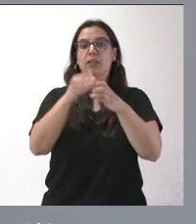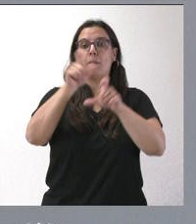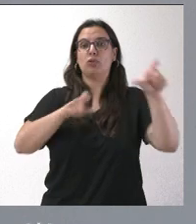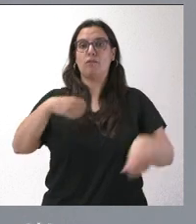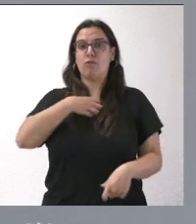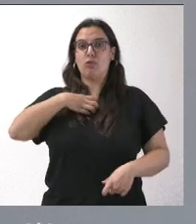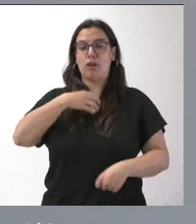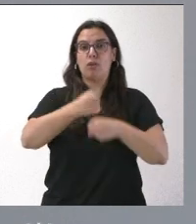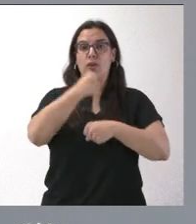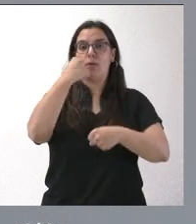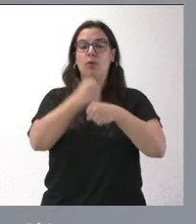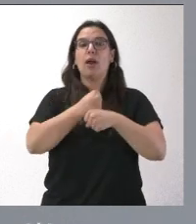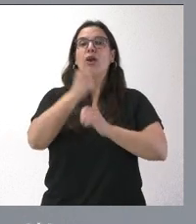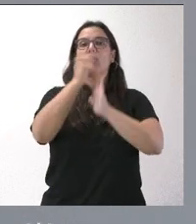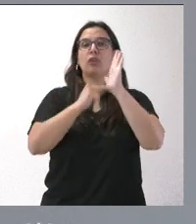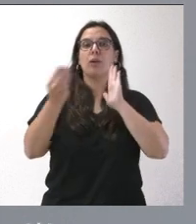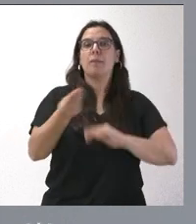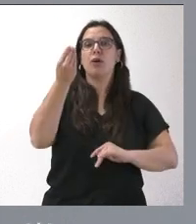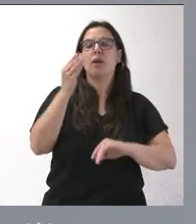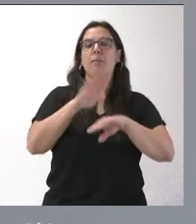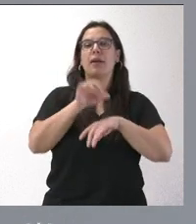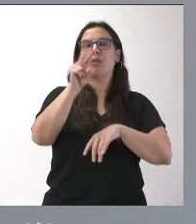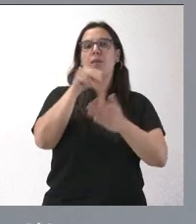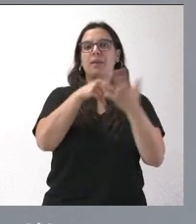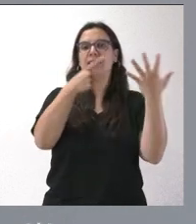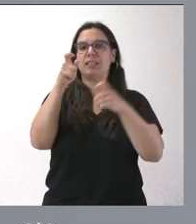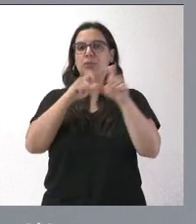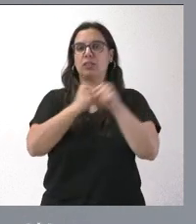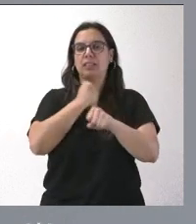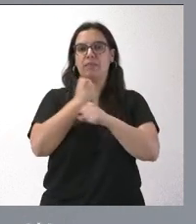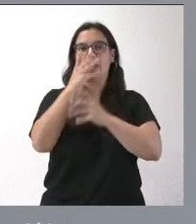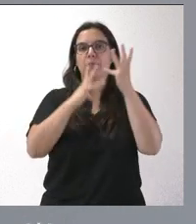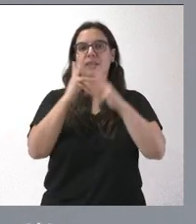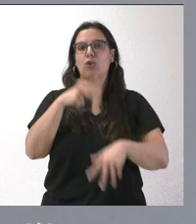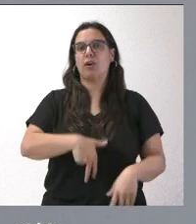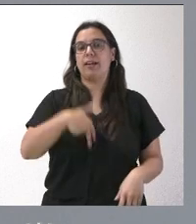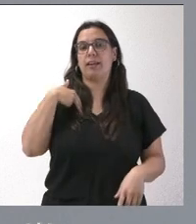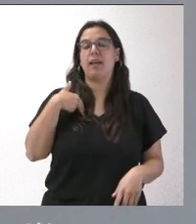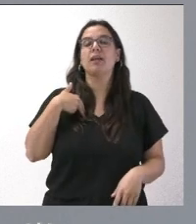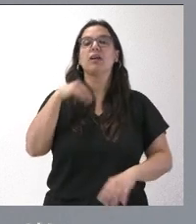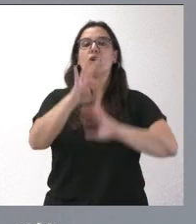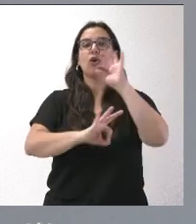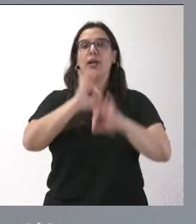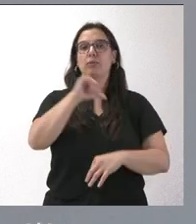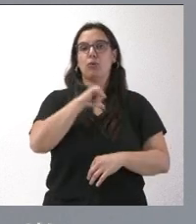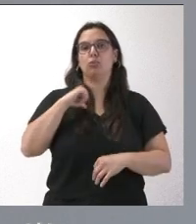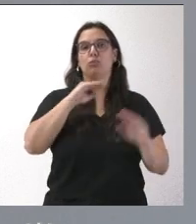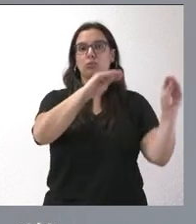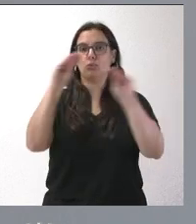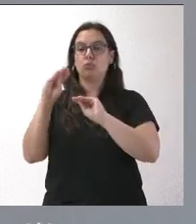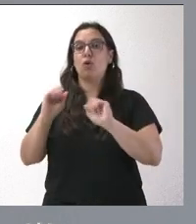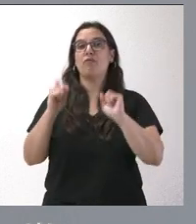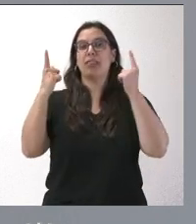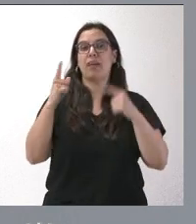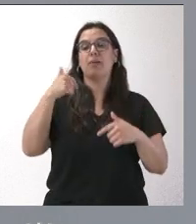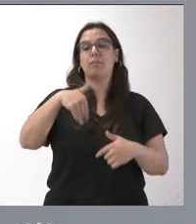mejorará las condiciones de más de 12.600 trabajadores de la Administración General y sus organismos autónomos. Va a entrar en vigor el